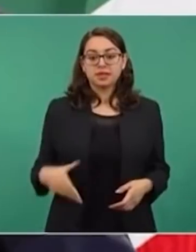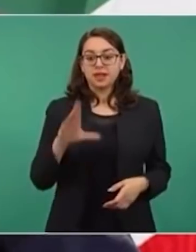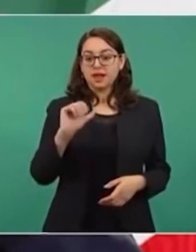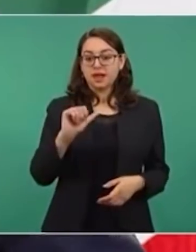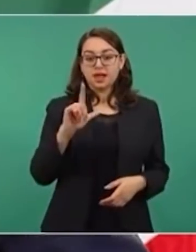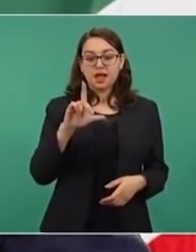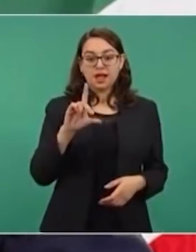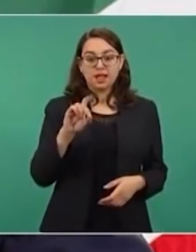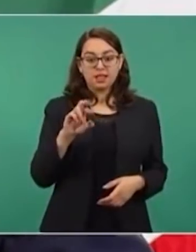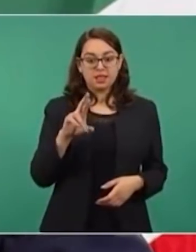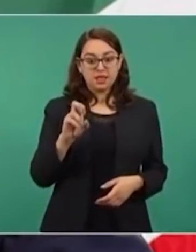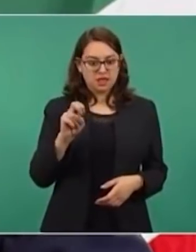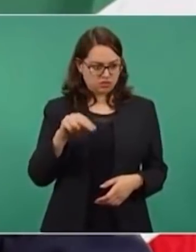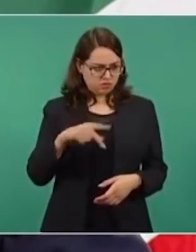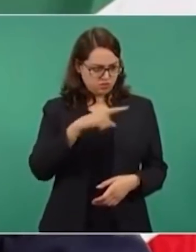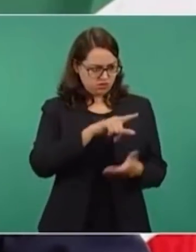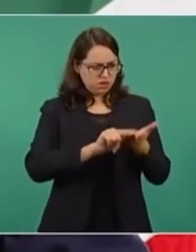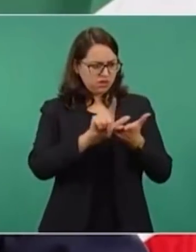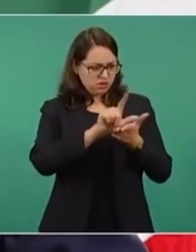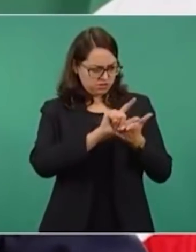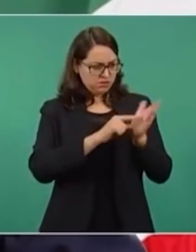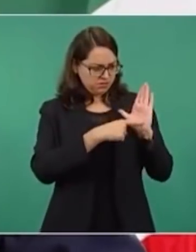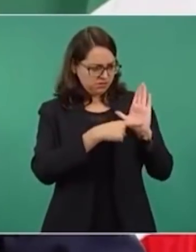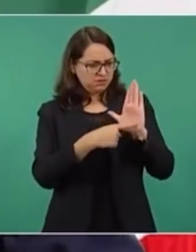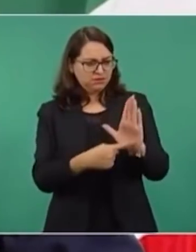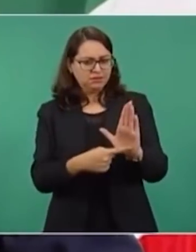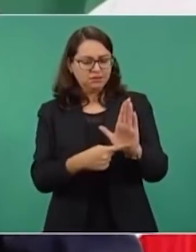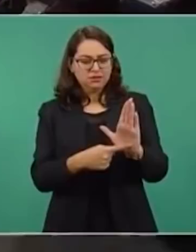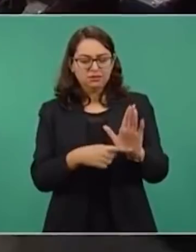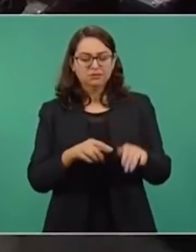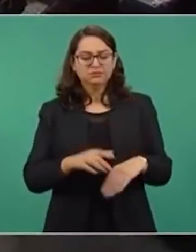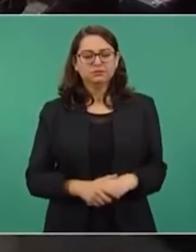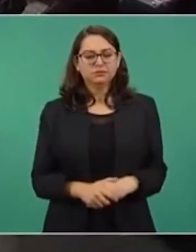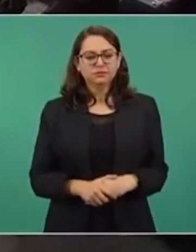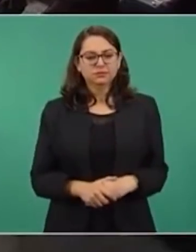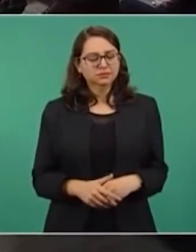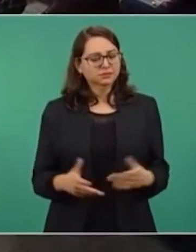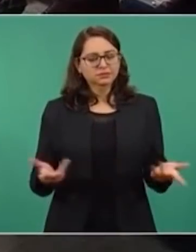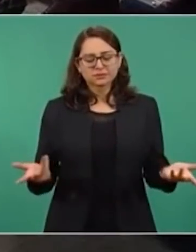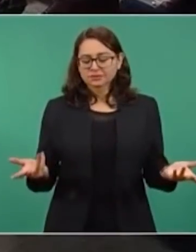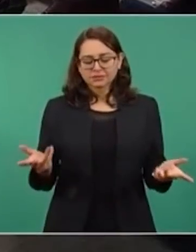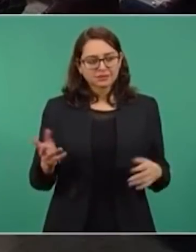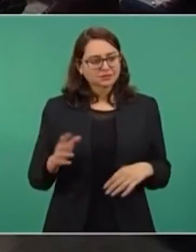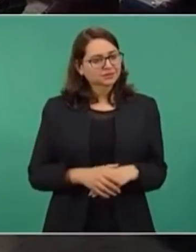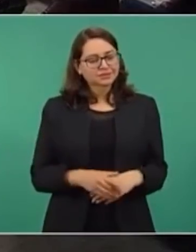No sé si tienes por ahí un Twitter que puso. Fíjense en qué anda.